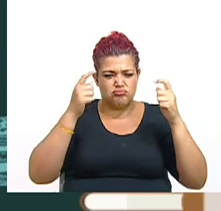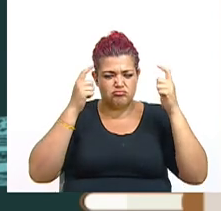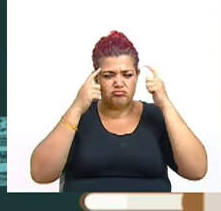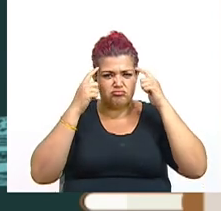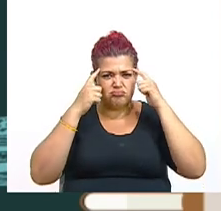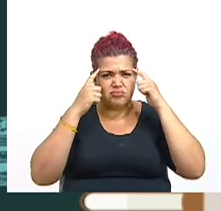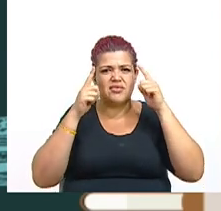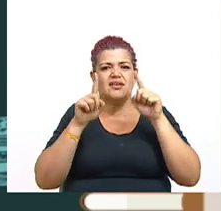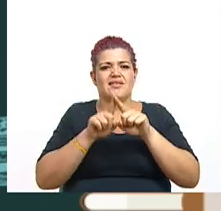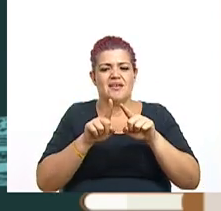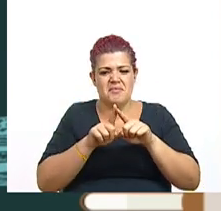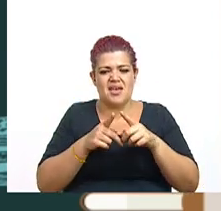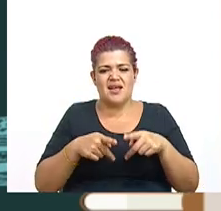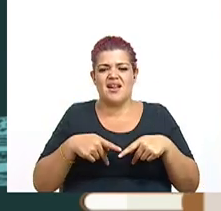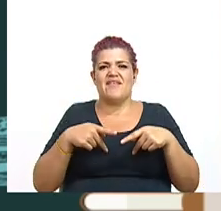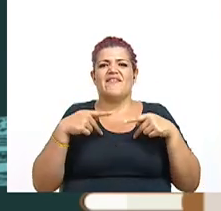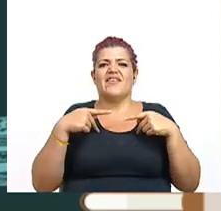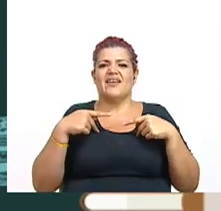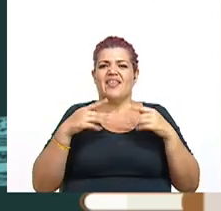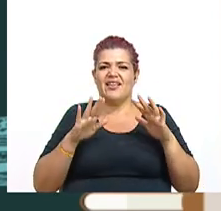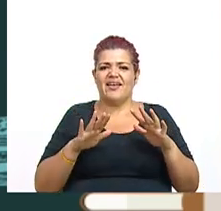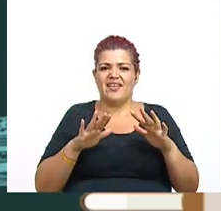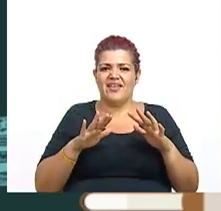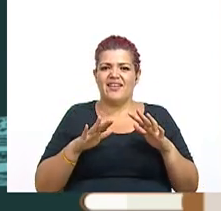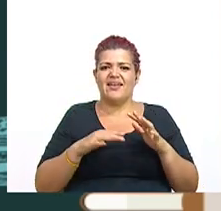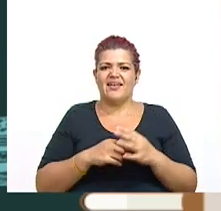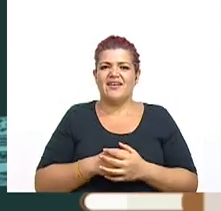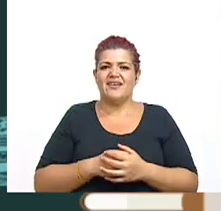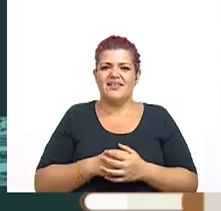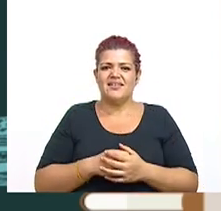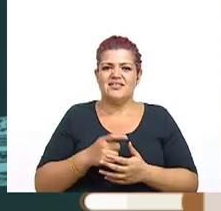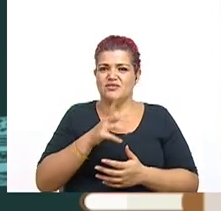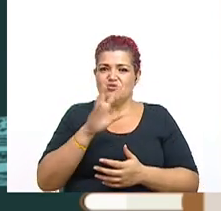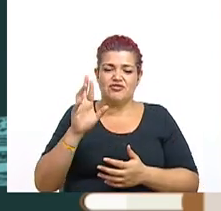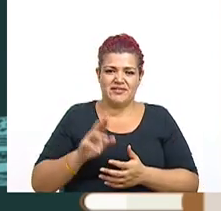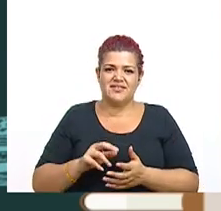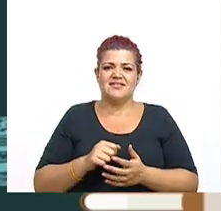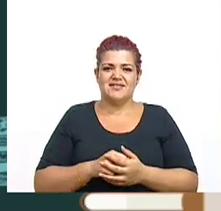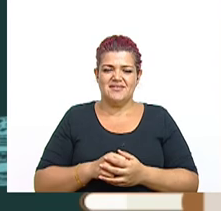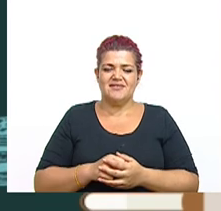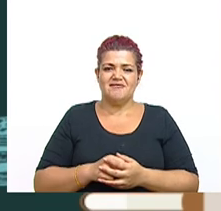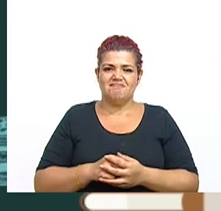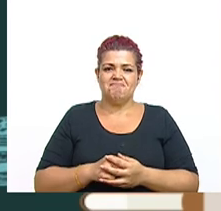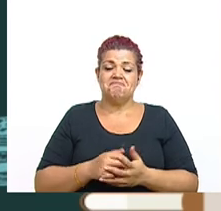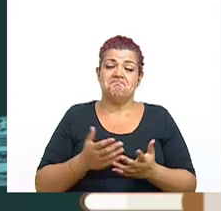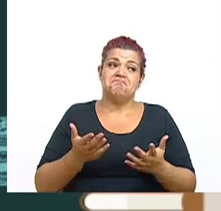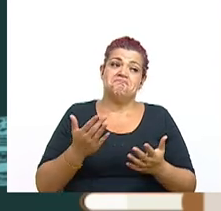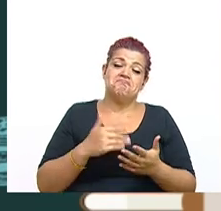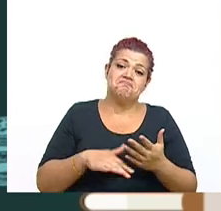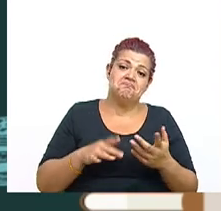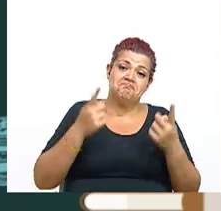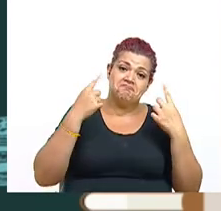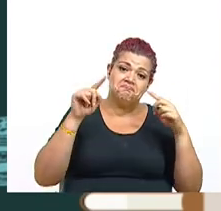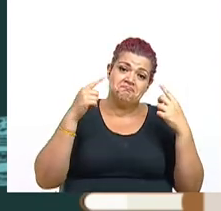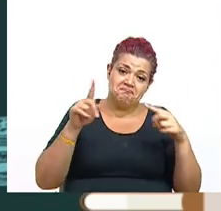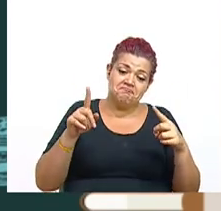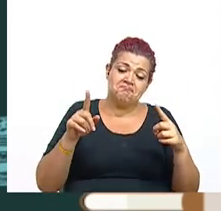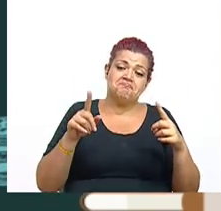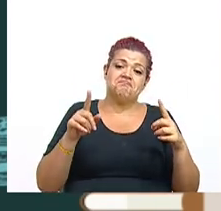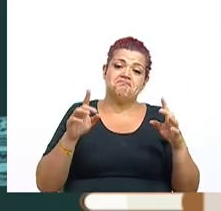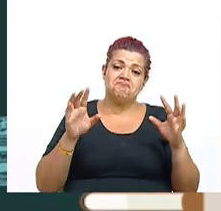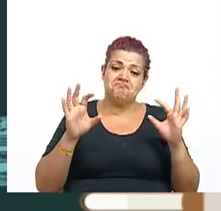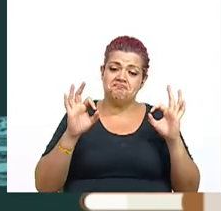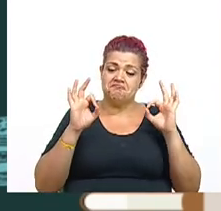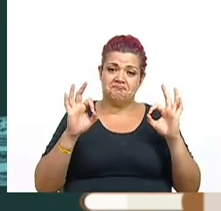las condiciones de vida de los costaricenses. Algo que me parece que lograron de una manera